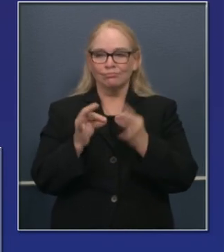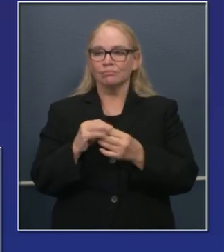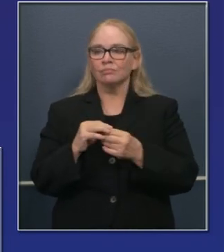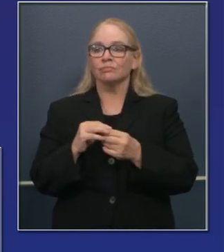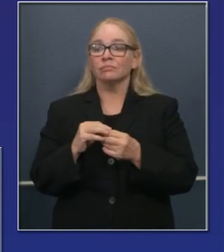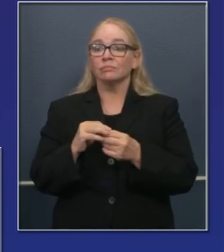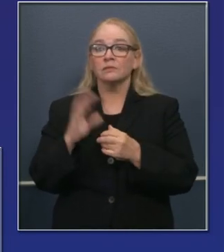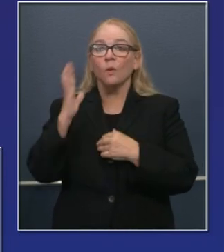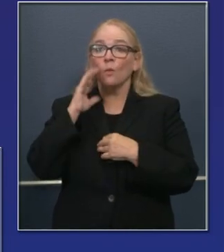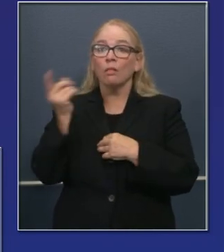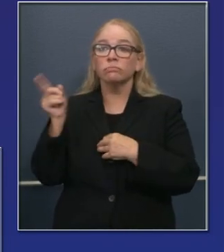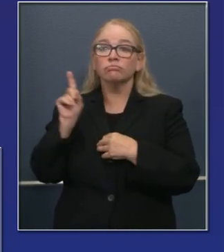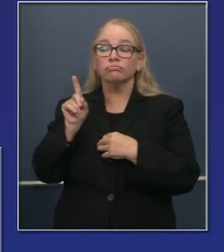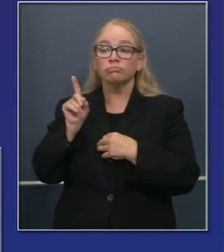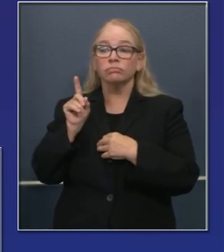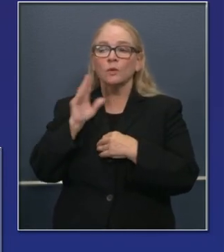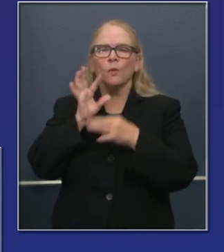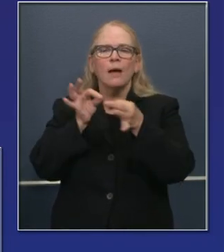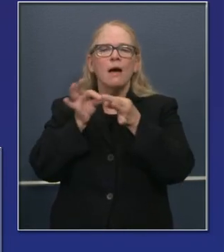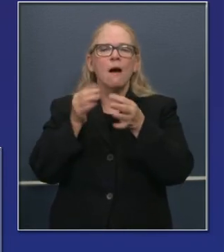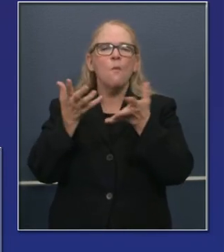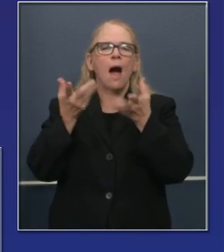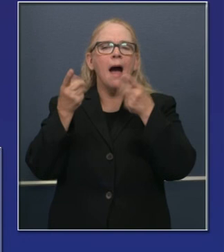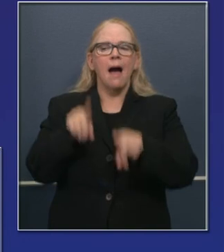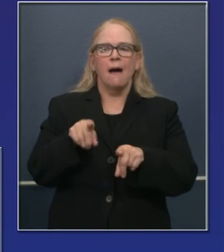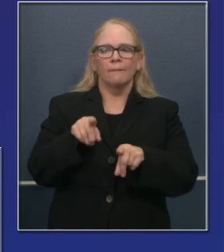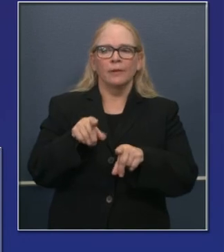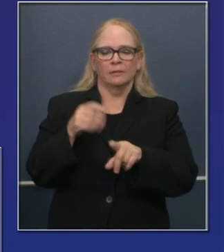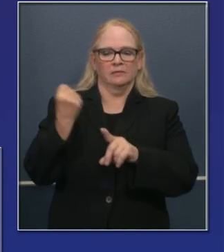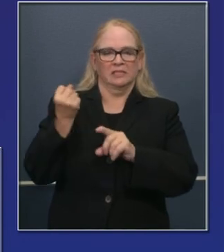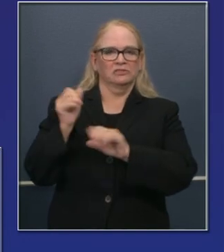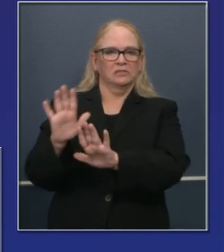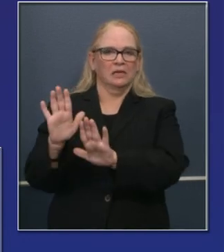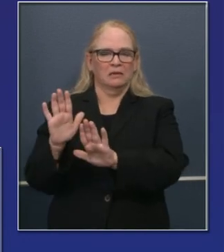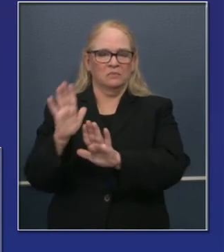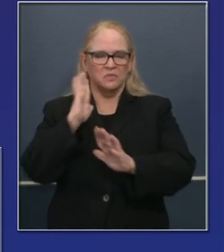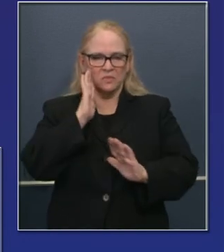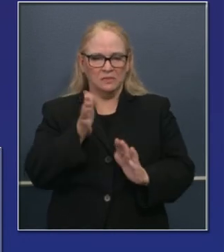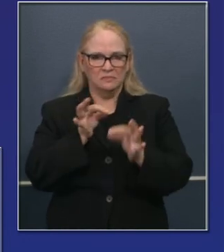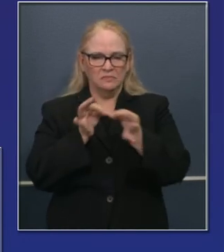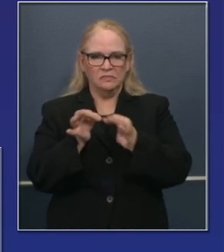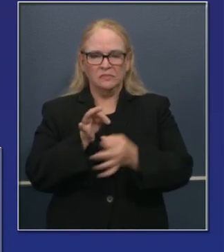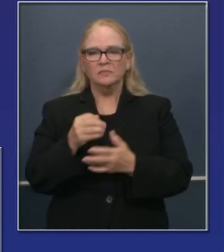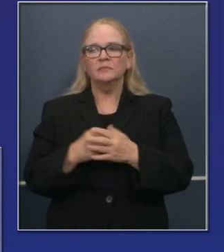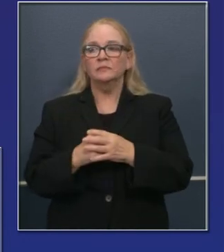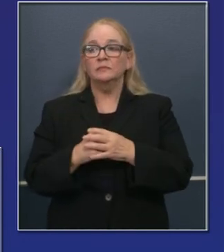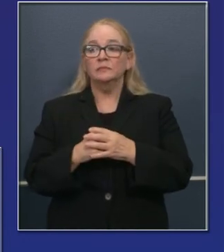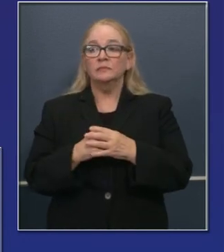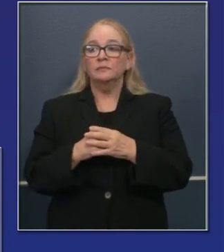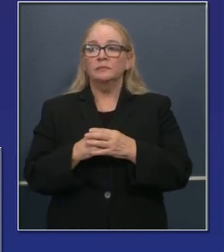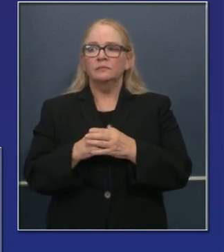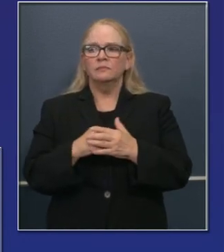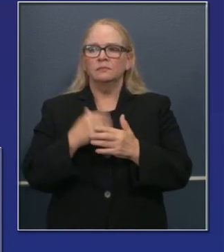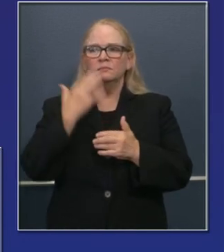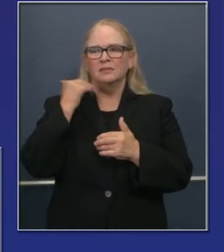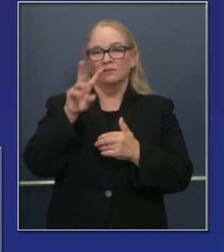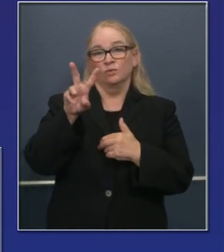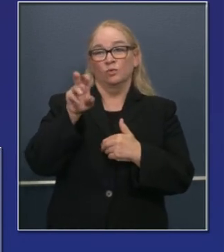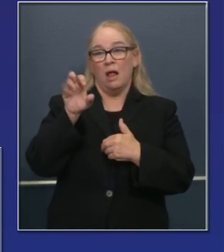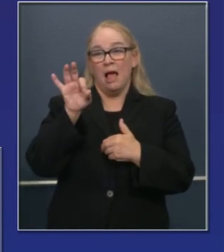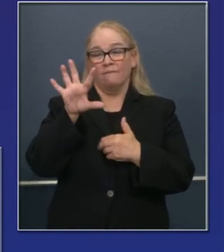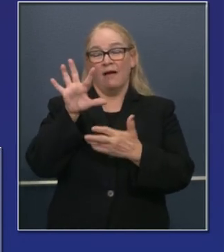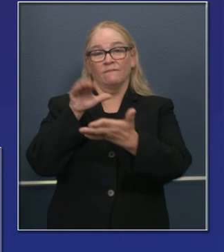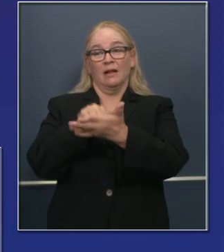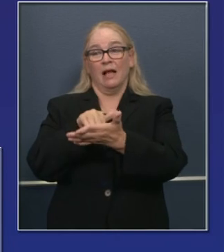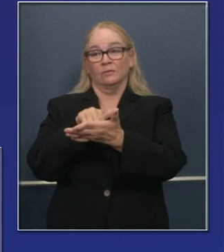Galli hablará sobre lo que ha sucedido en la última semana. Sobre todo, ¿qué ha pasado durante el fin de semana para abordar unos